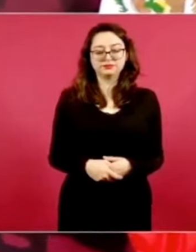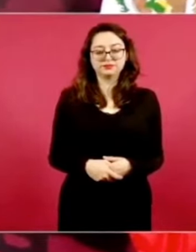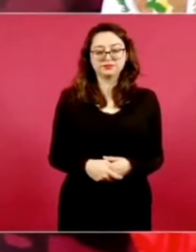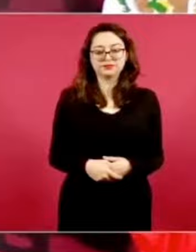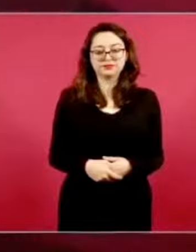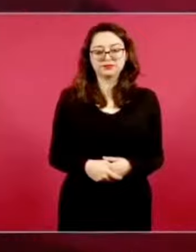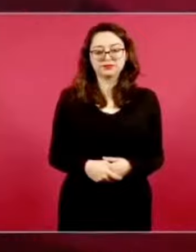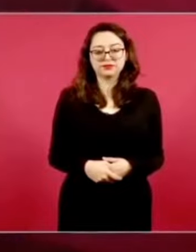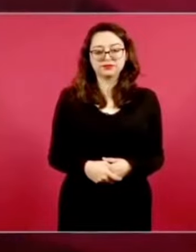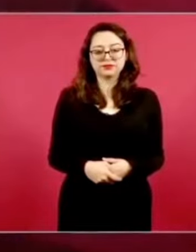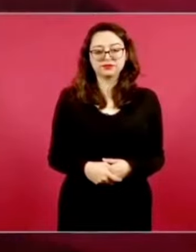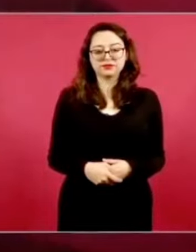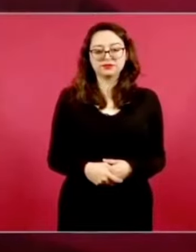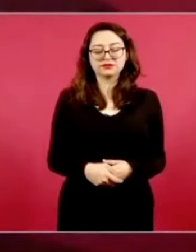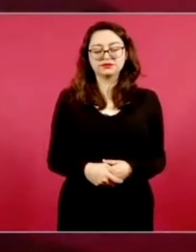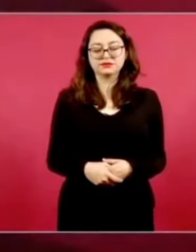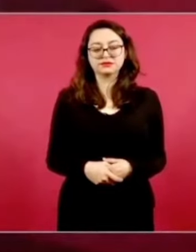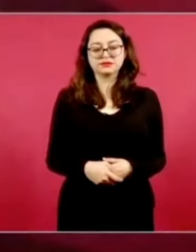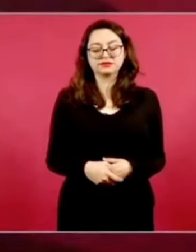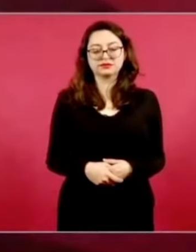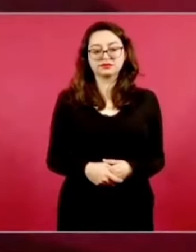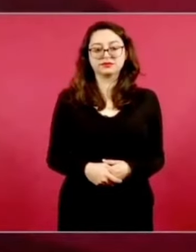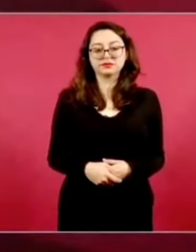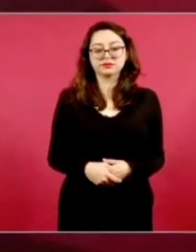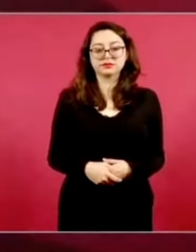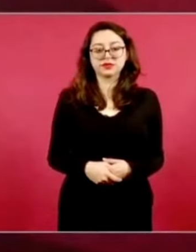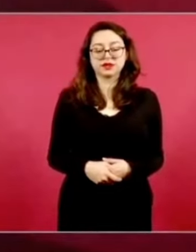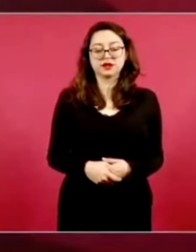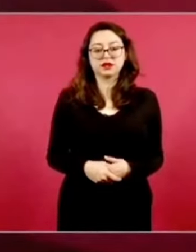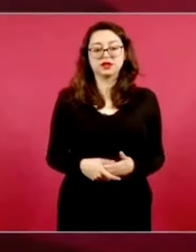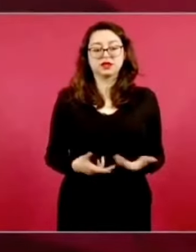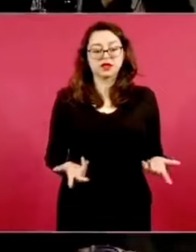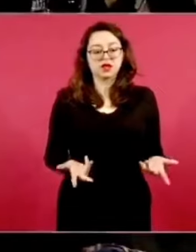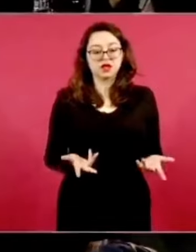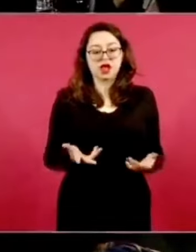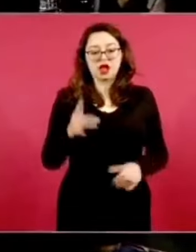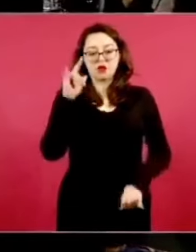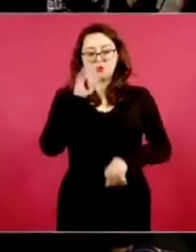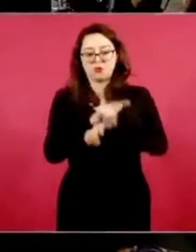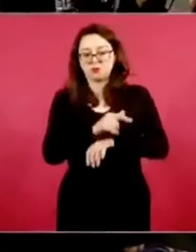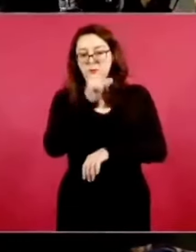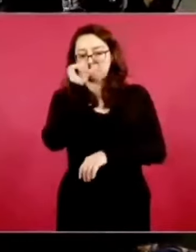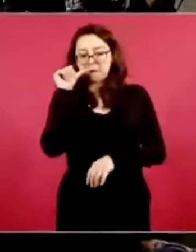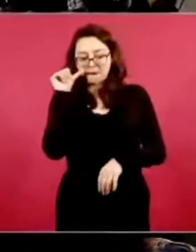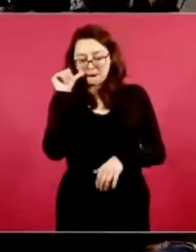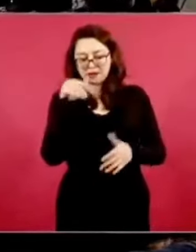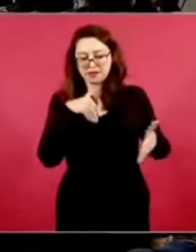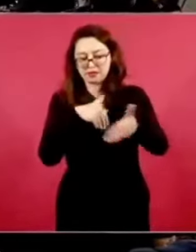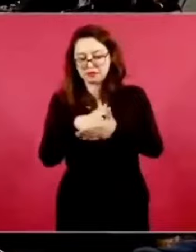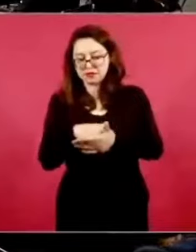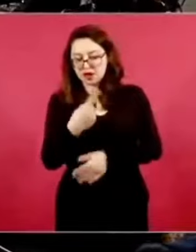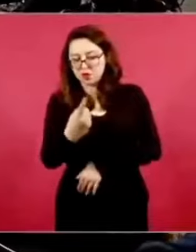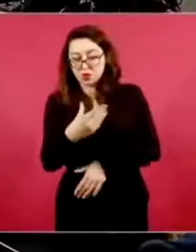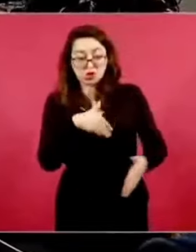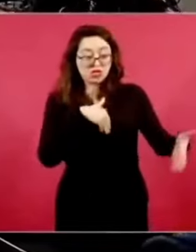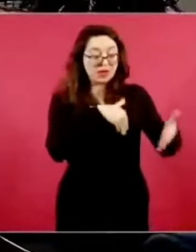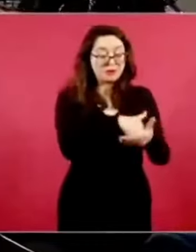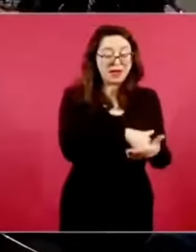le llaman al aeropuerto 2, la terminal 2,